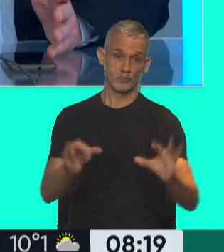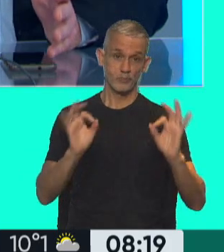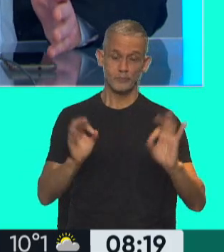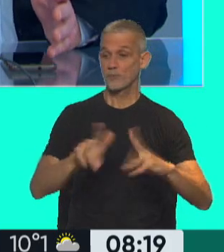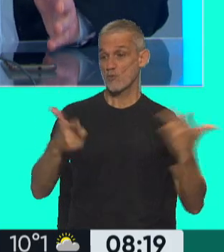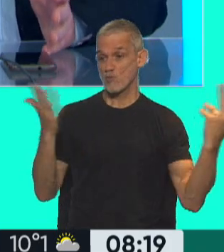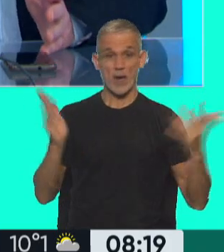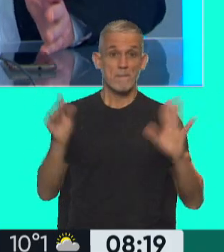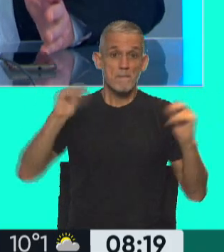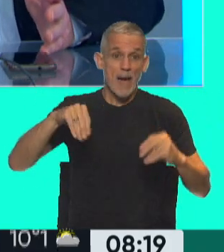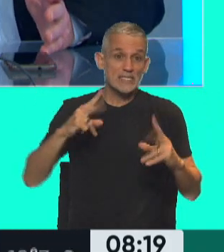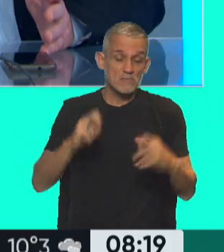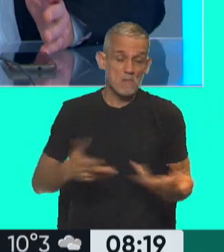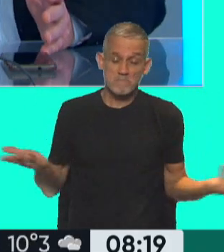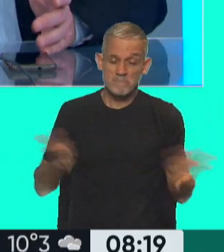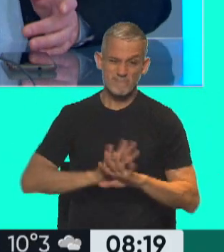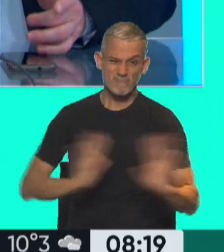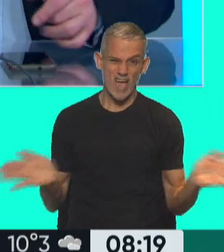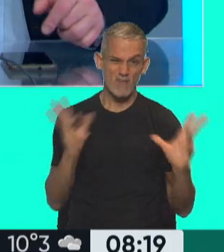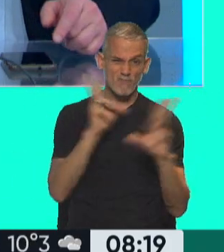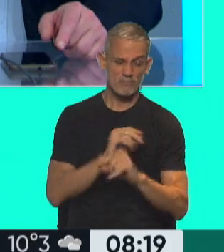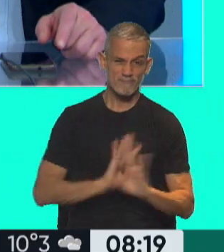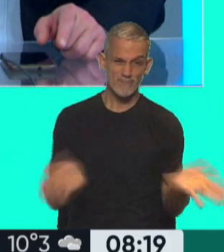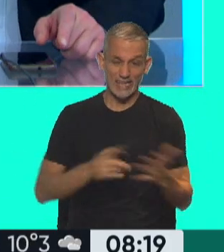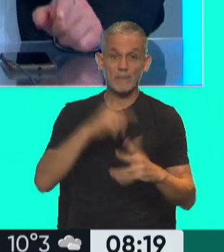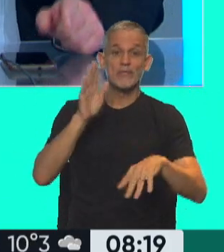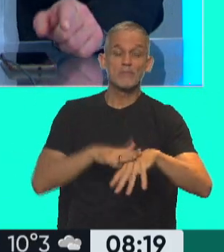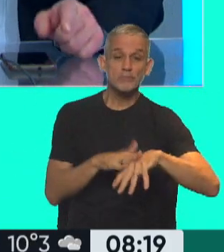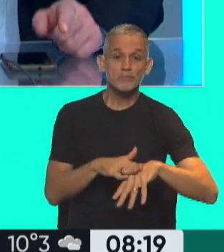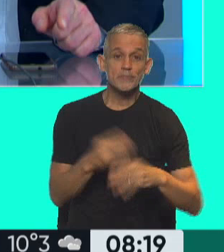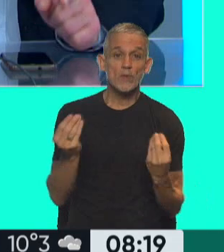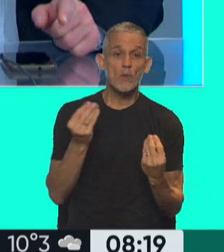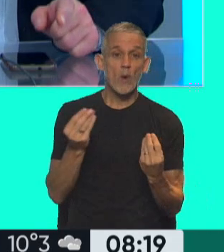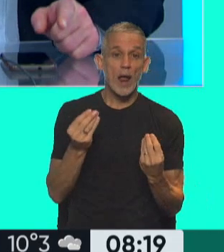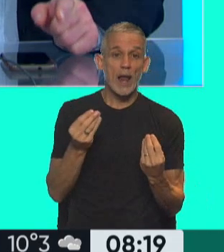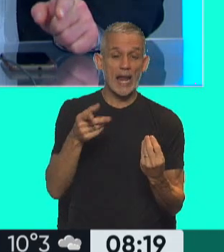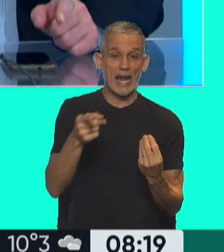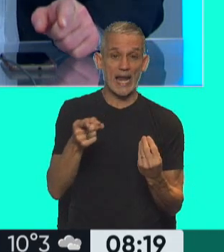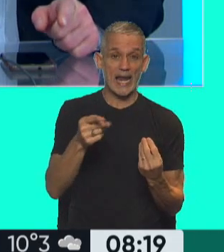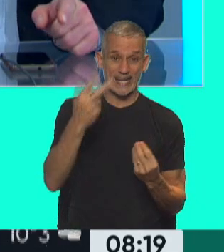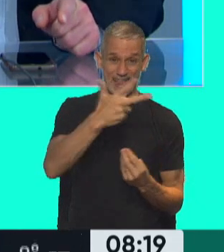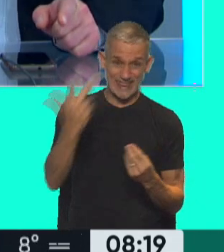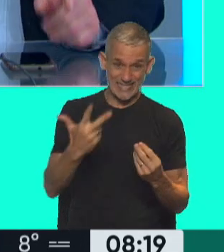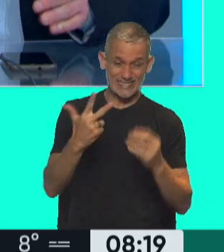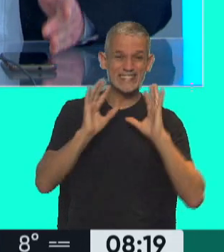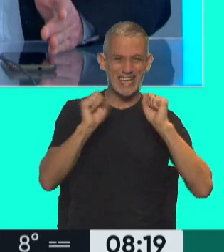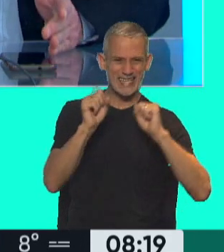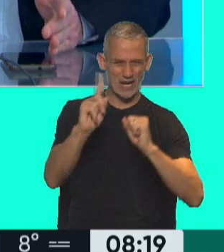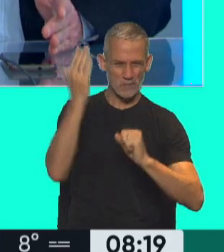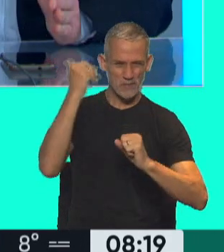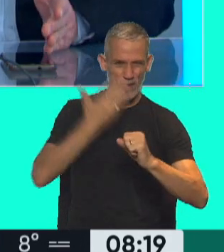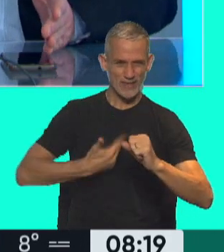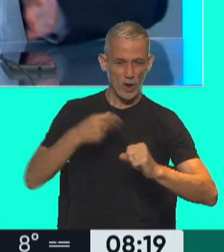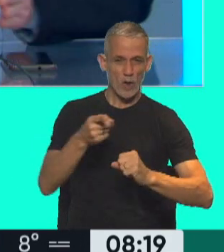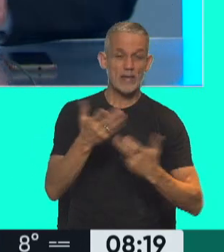que no hay más para seguir avanzando y que la responsabilidad que le escupo a estos tres secretarios tiene mucho